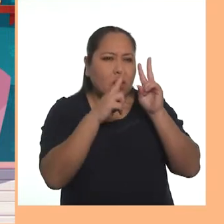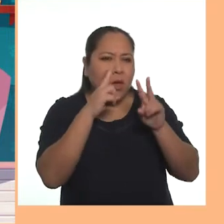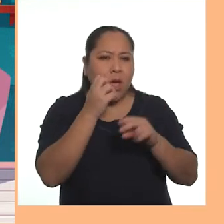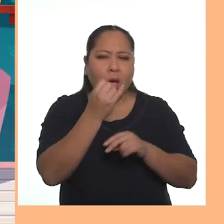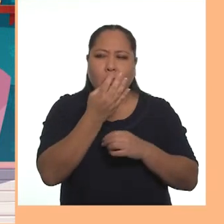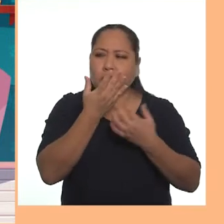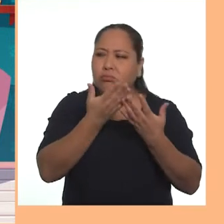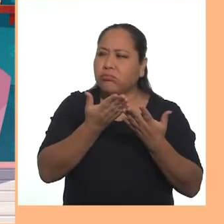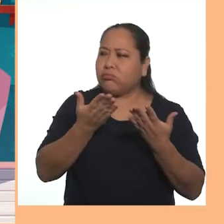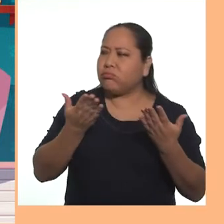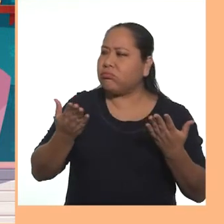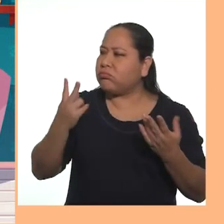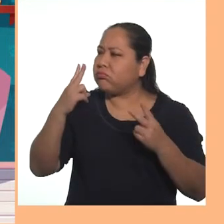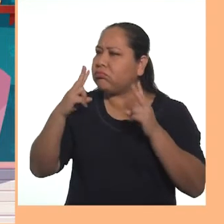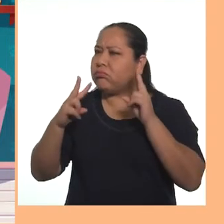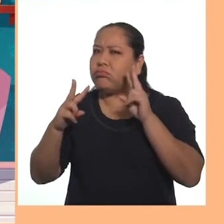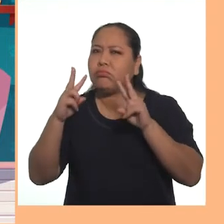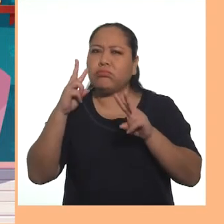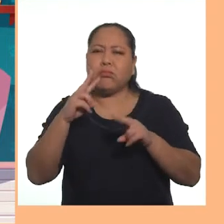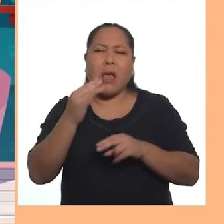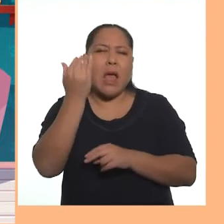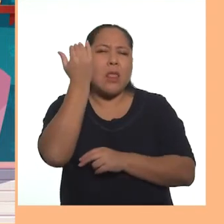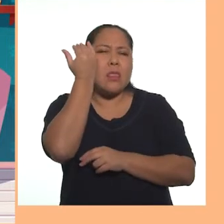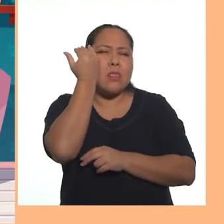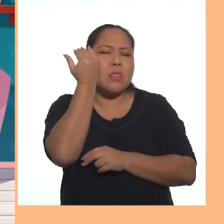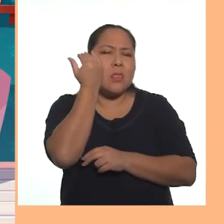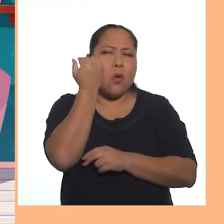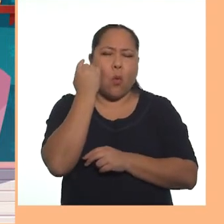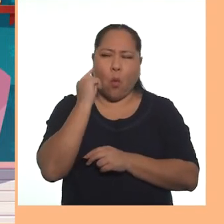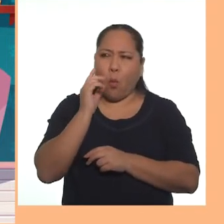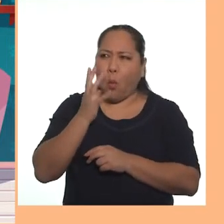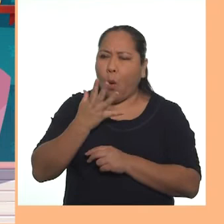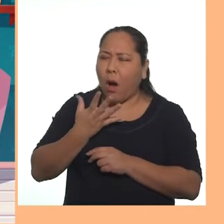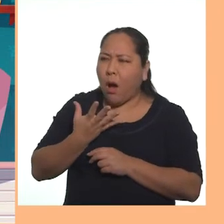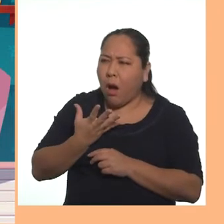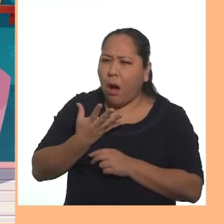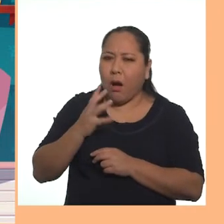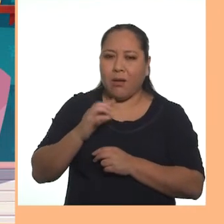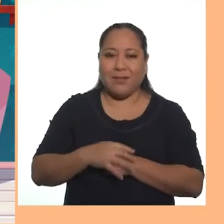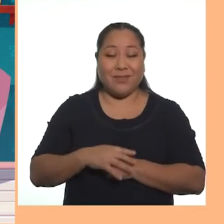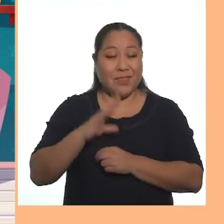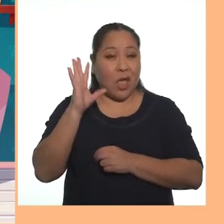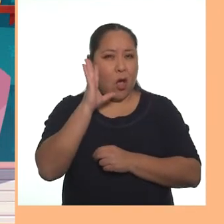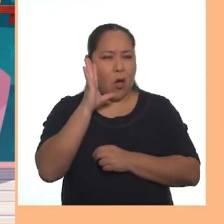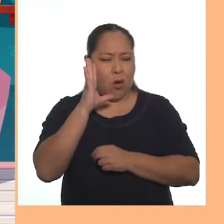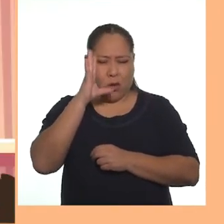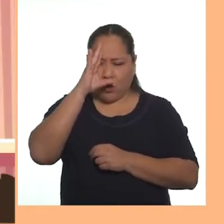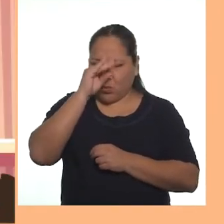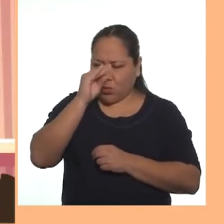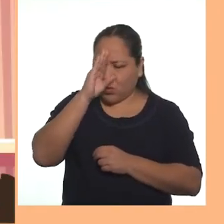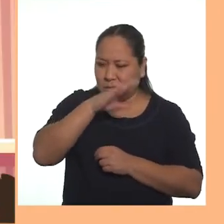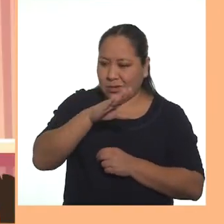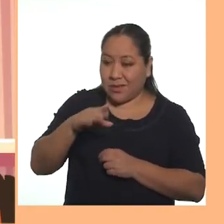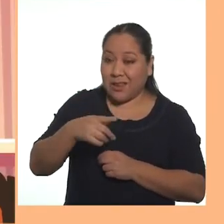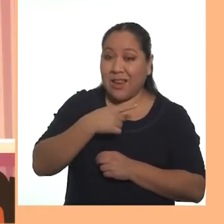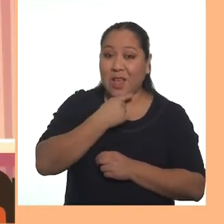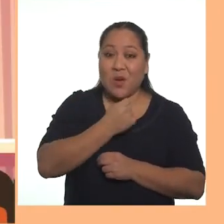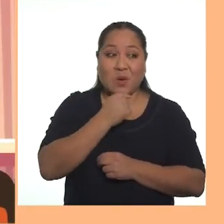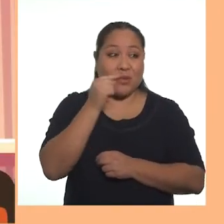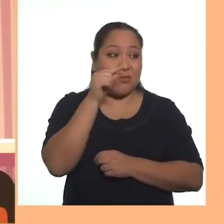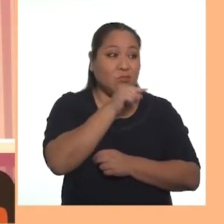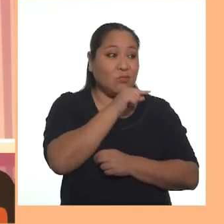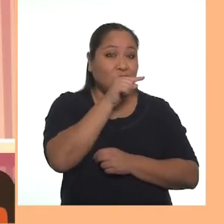observaron que algunos objetos de la casa eran antiguos y misteriosos hola muchachos